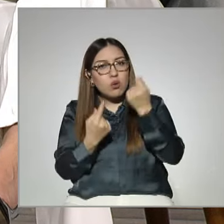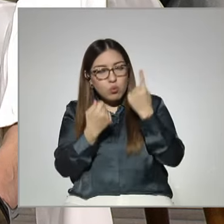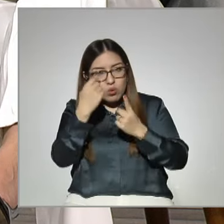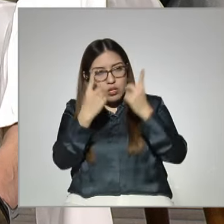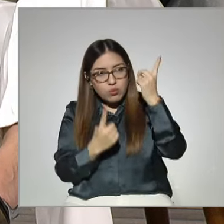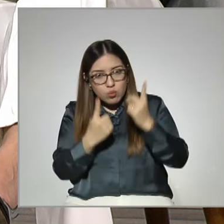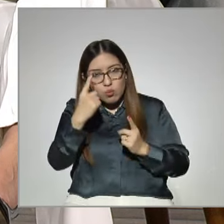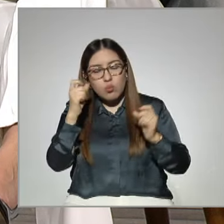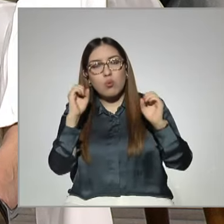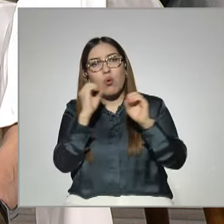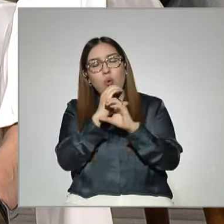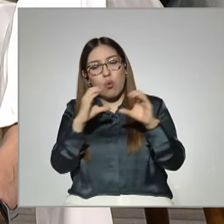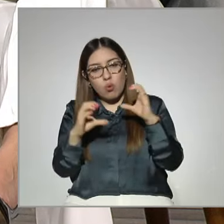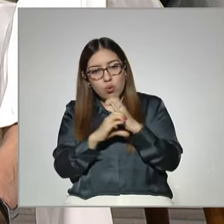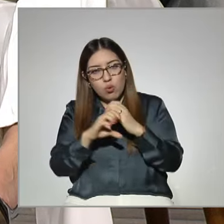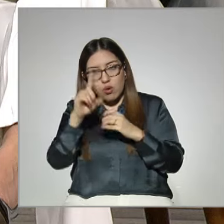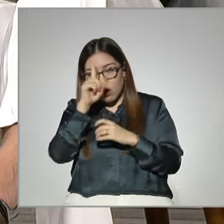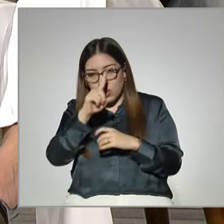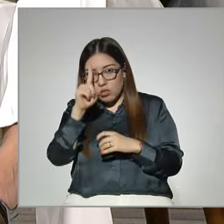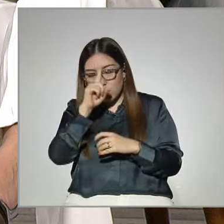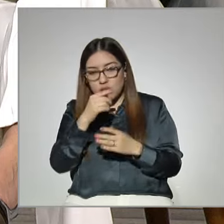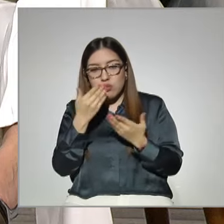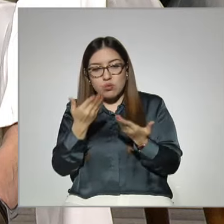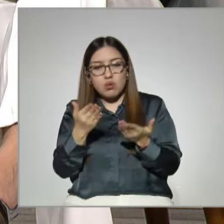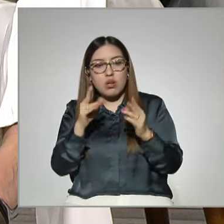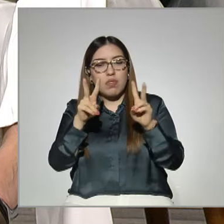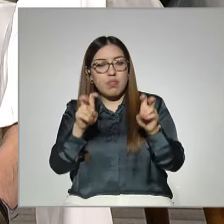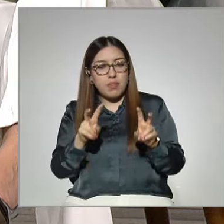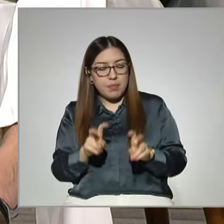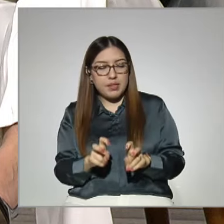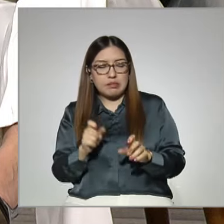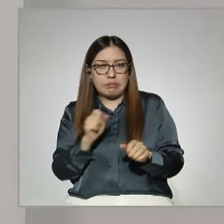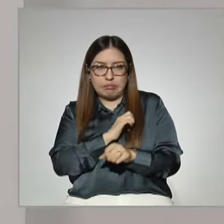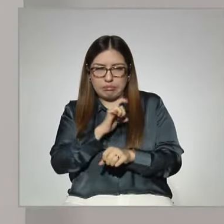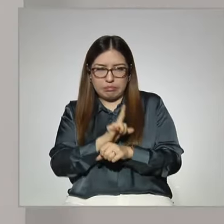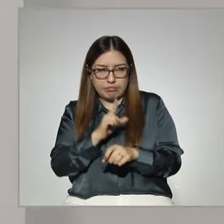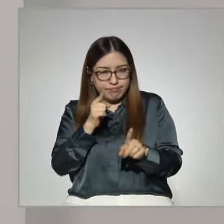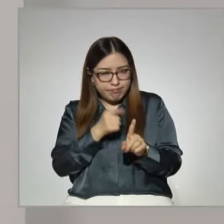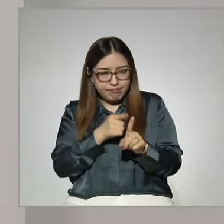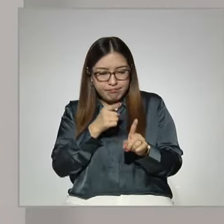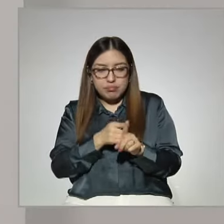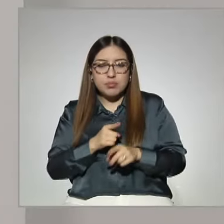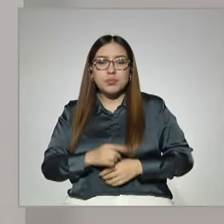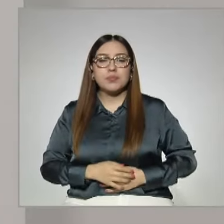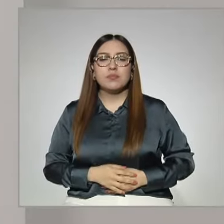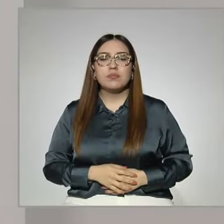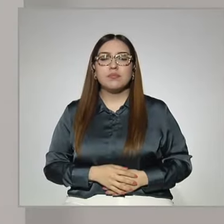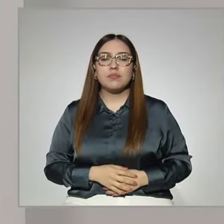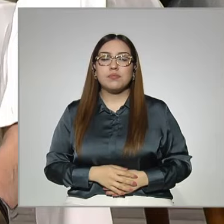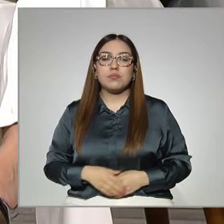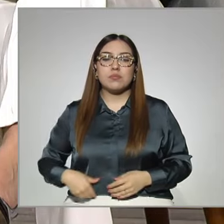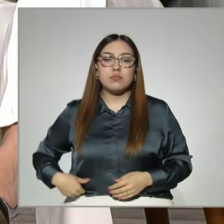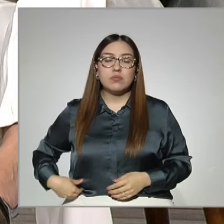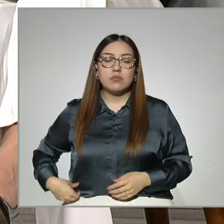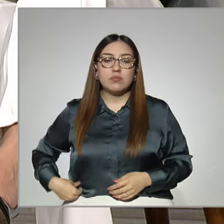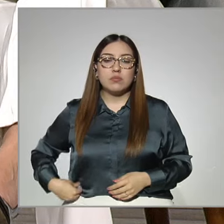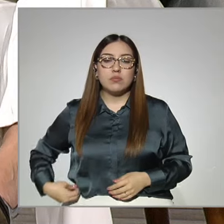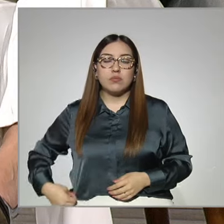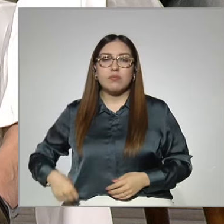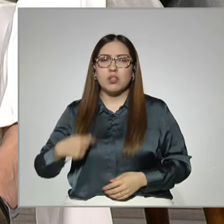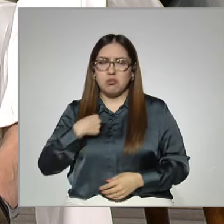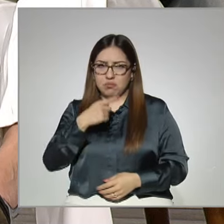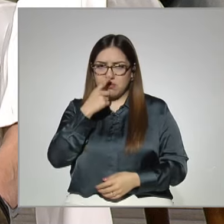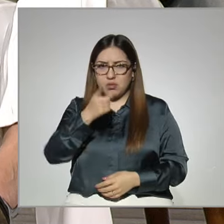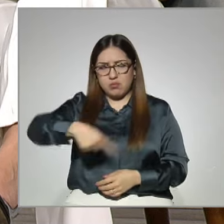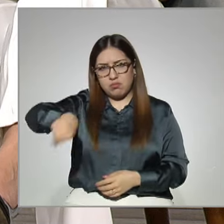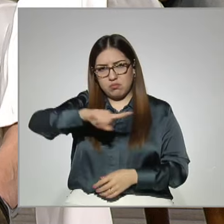asesorías sobre temas en específico. Entonces, les recomiendo que ingresen al espacio MIEVA